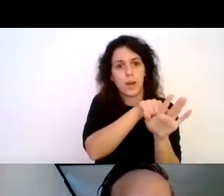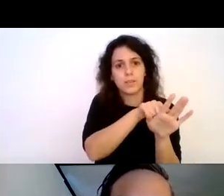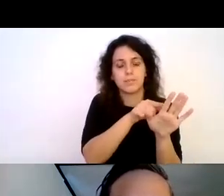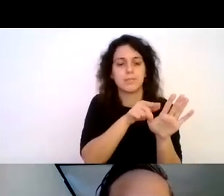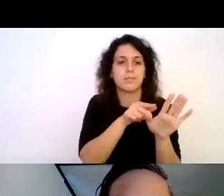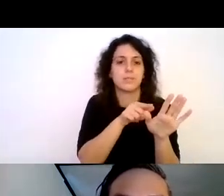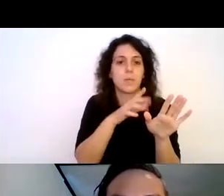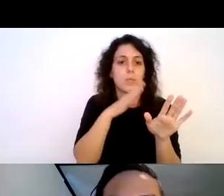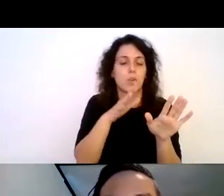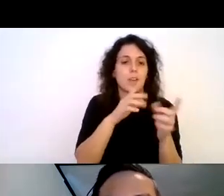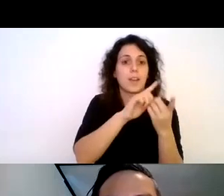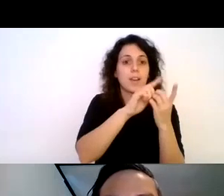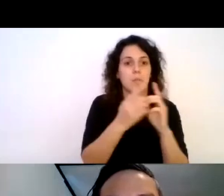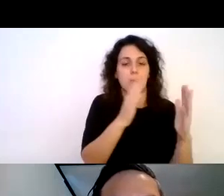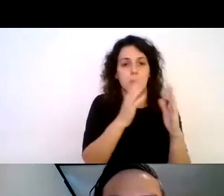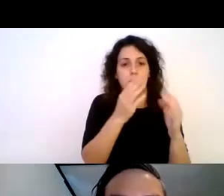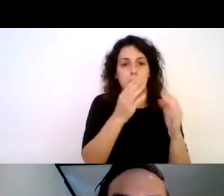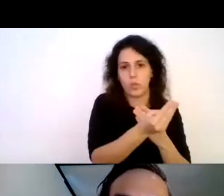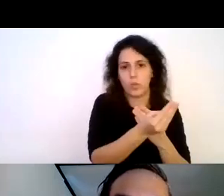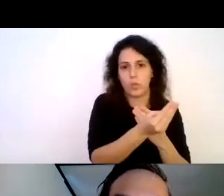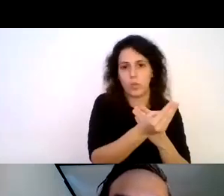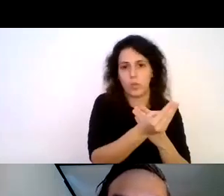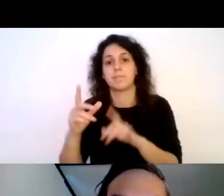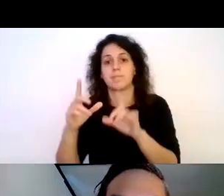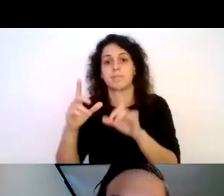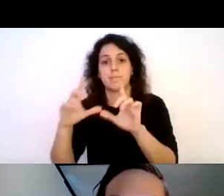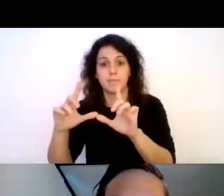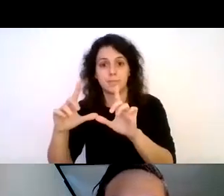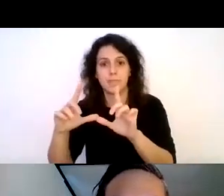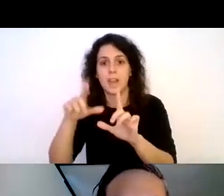época de reproducción o el escudo frontal que tienen las aguas.